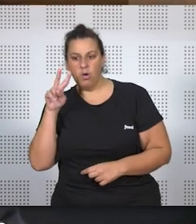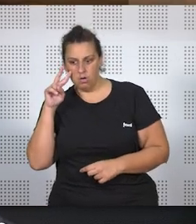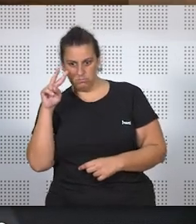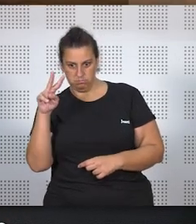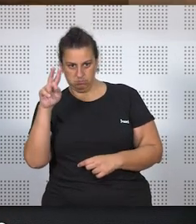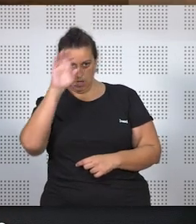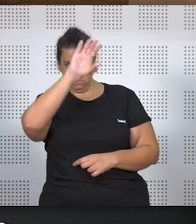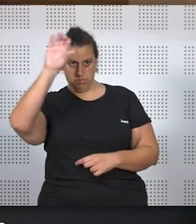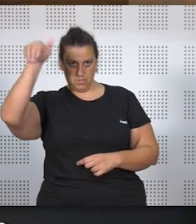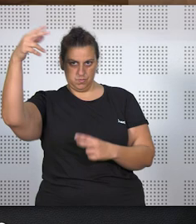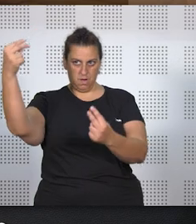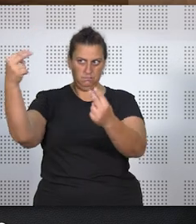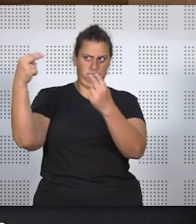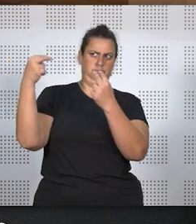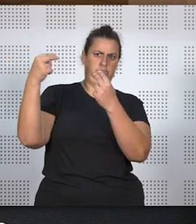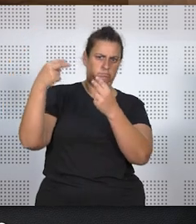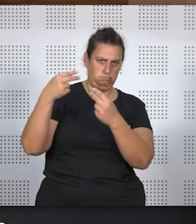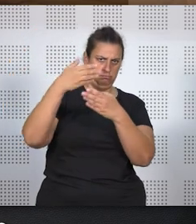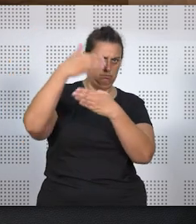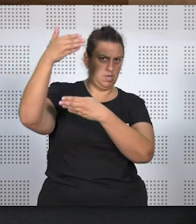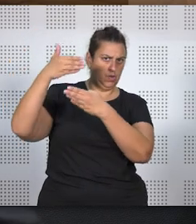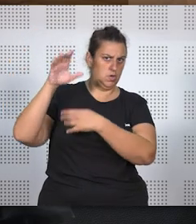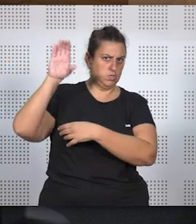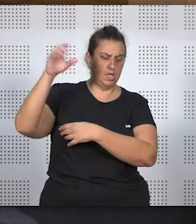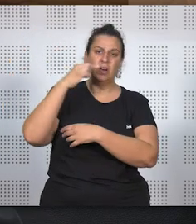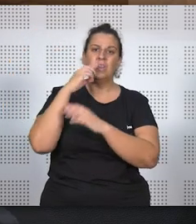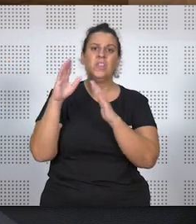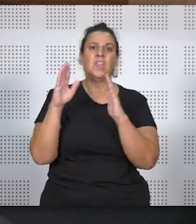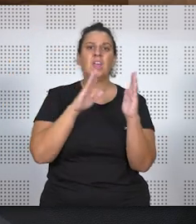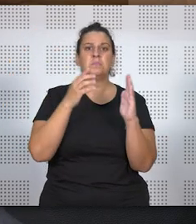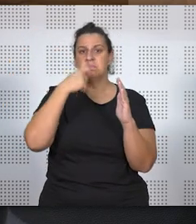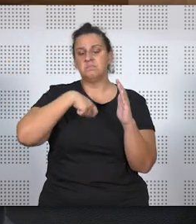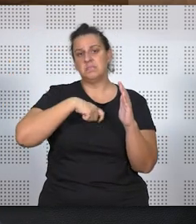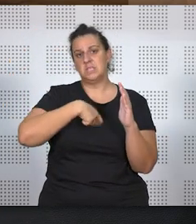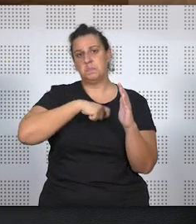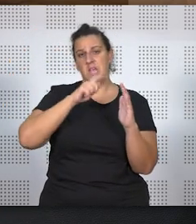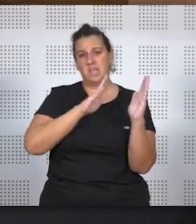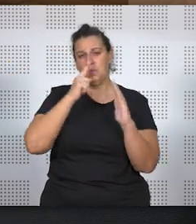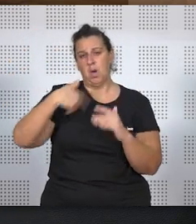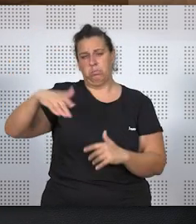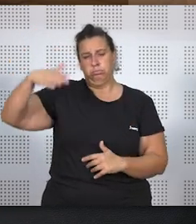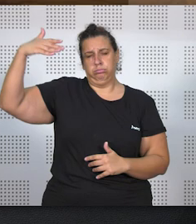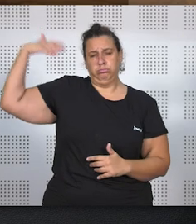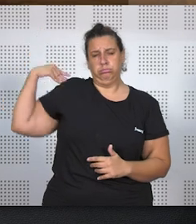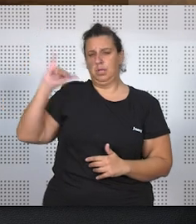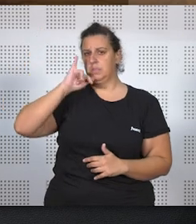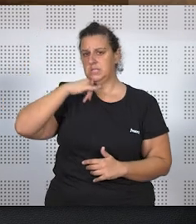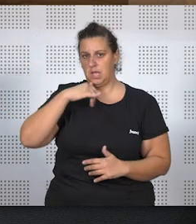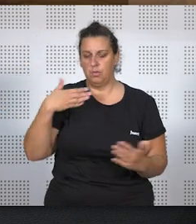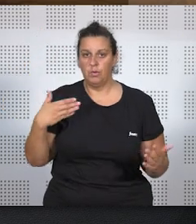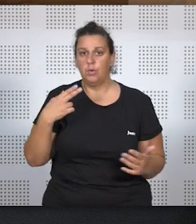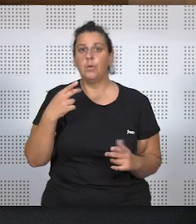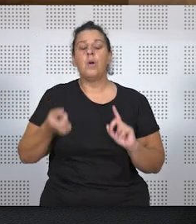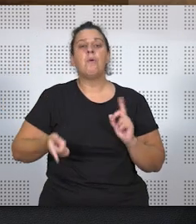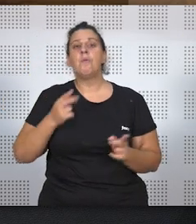imagen que estábamos dando fuera, los titulares del extranjero es que España vive en la edad del cromañón, y